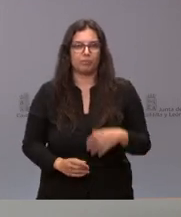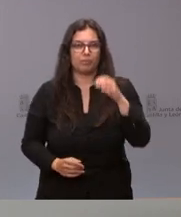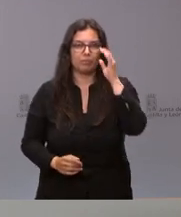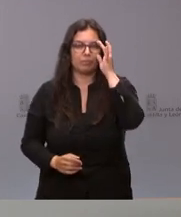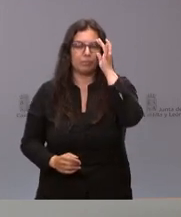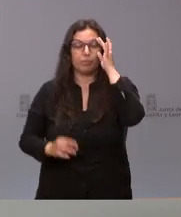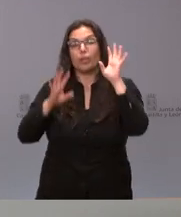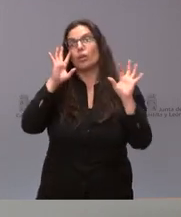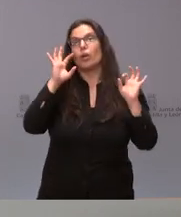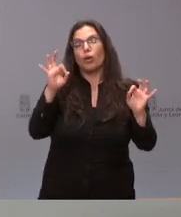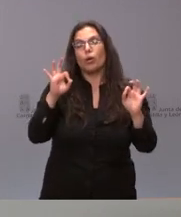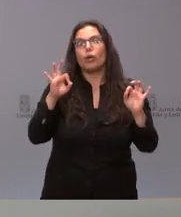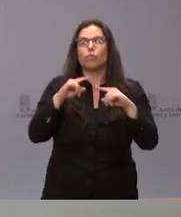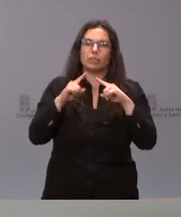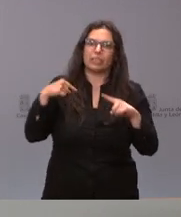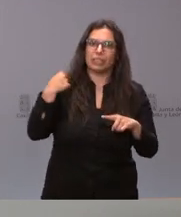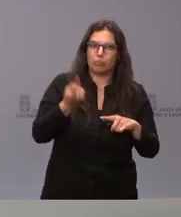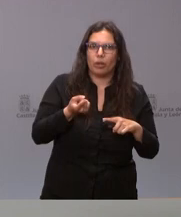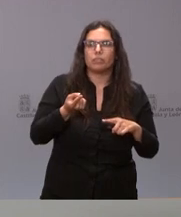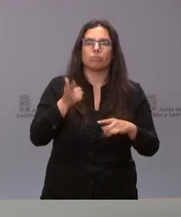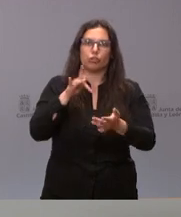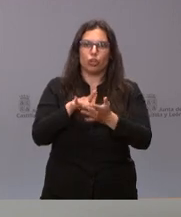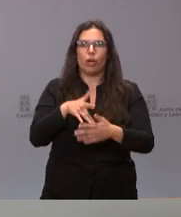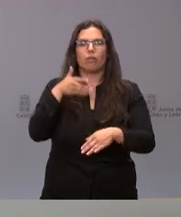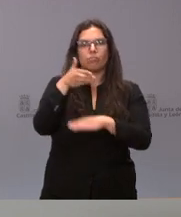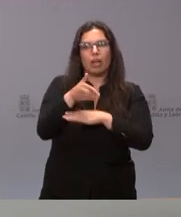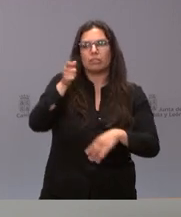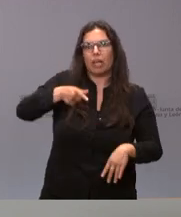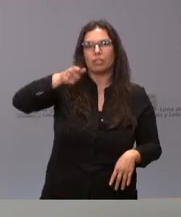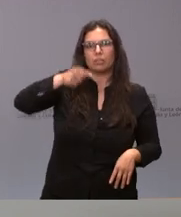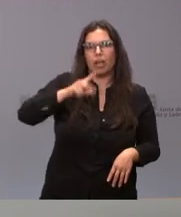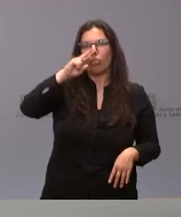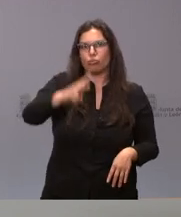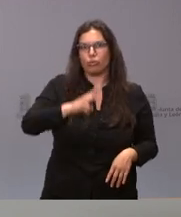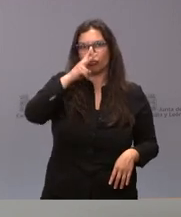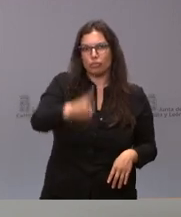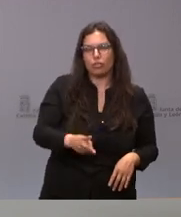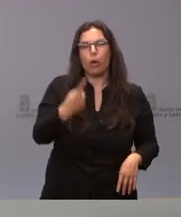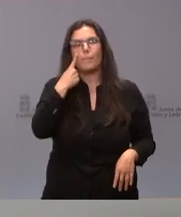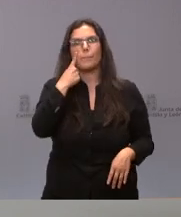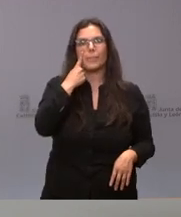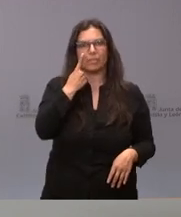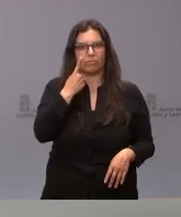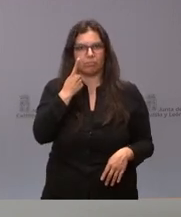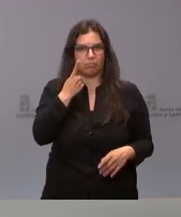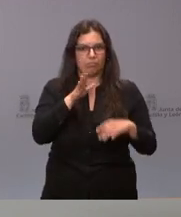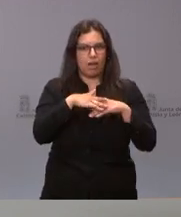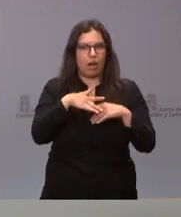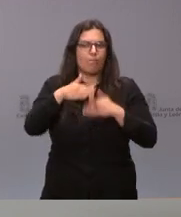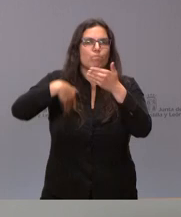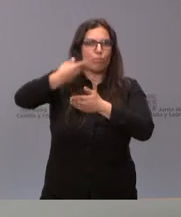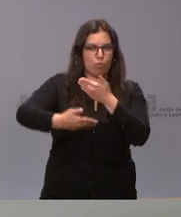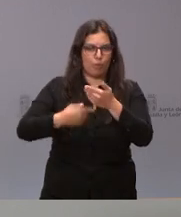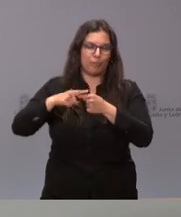lógicamente, llevará luego una inspección periódica bianual de estas plazas como procedimiento posterior